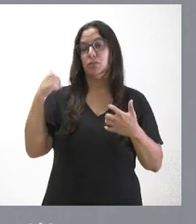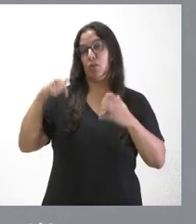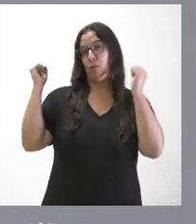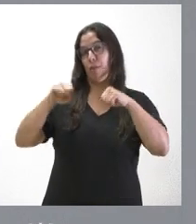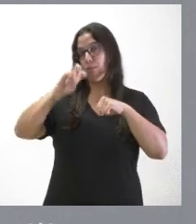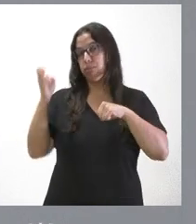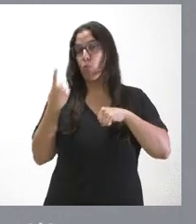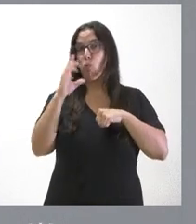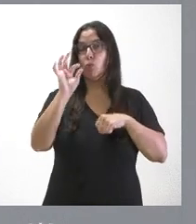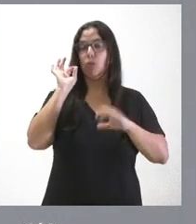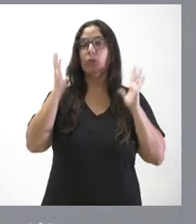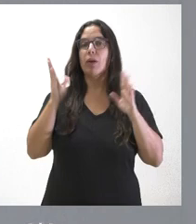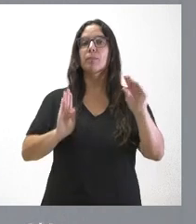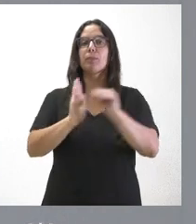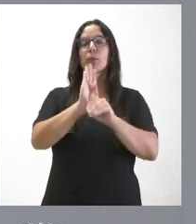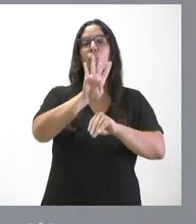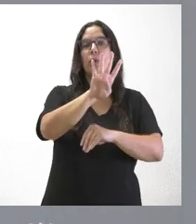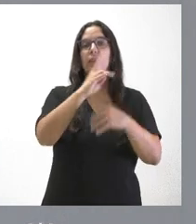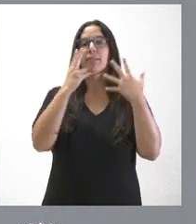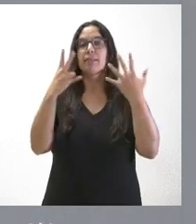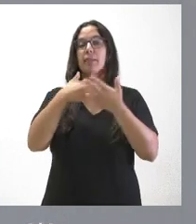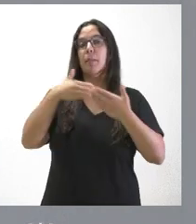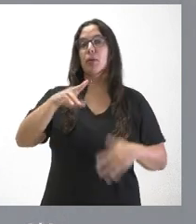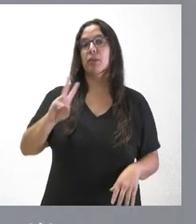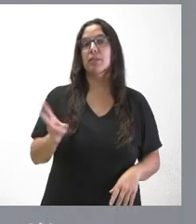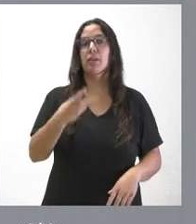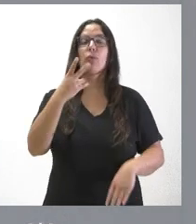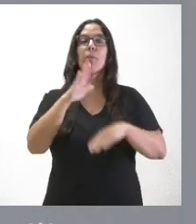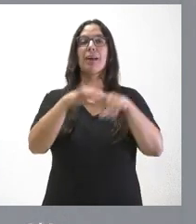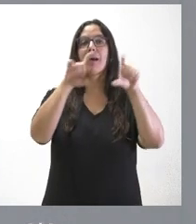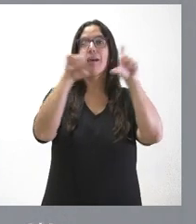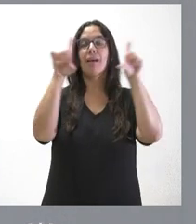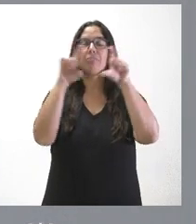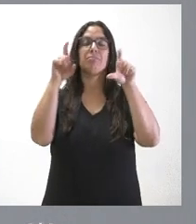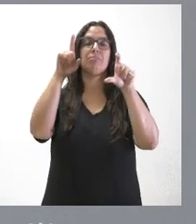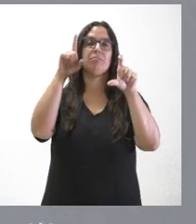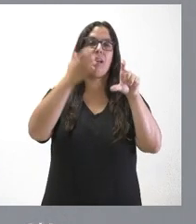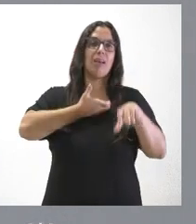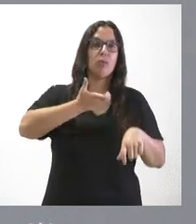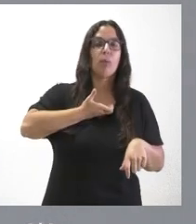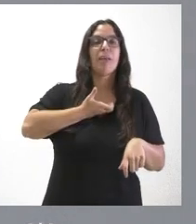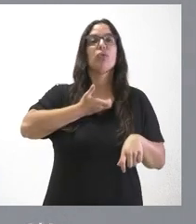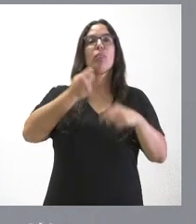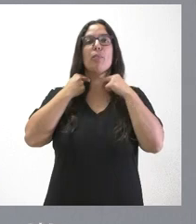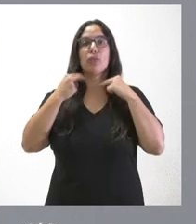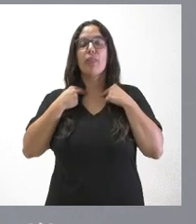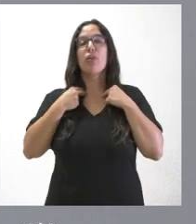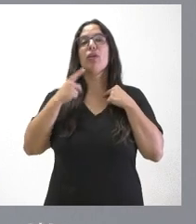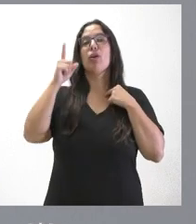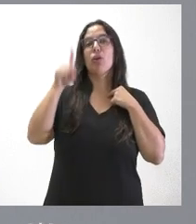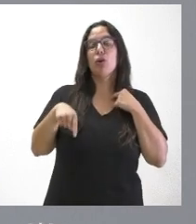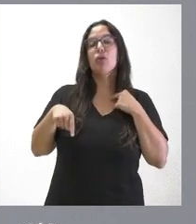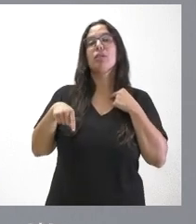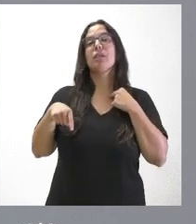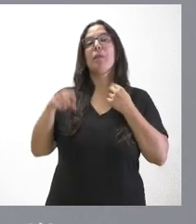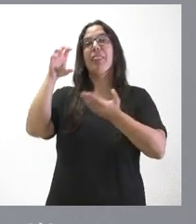mañana es el destino de 47 millones de euros para las entidades locales y los centros privados adheridos a la oferta